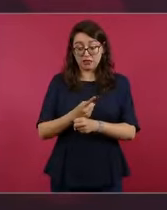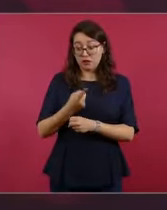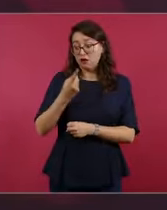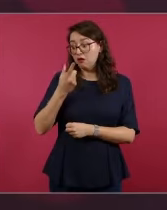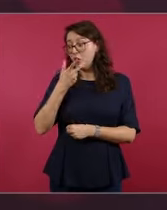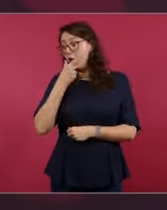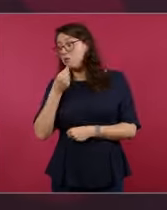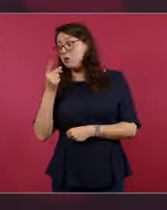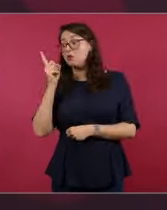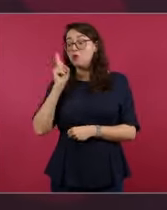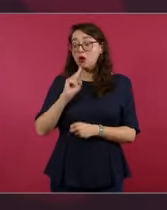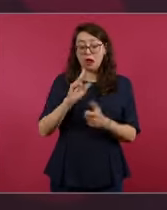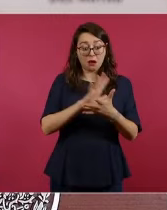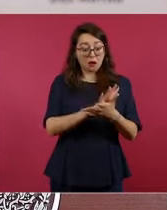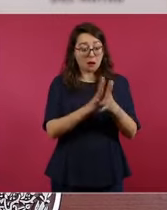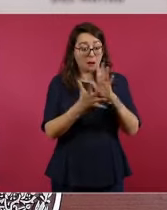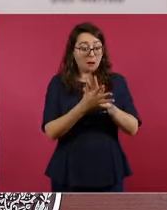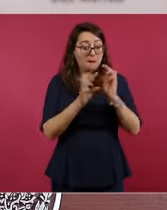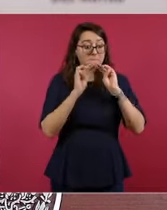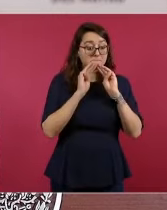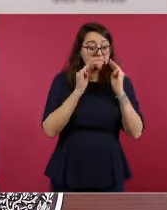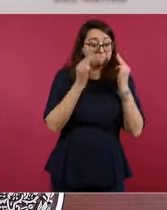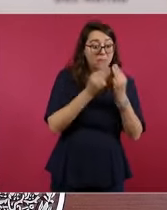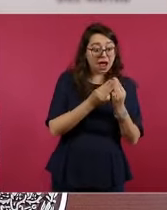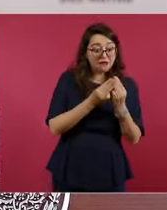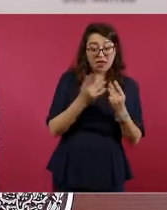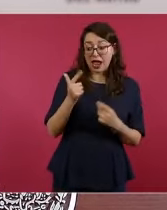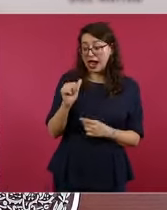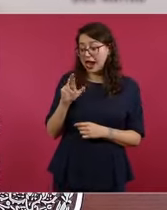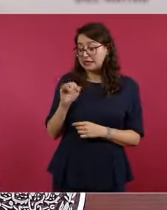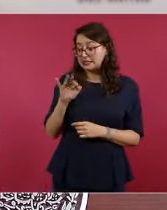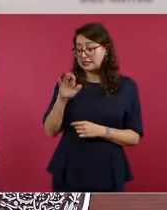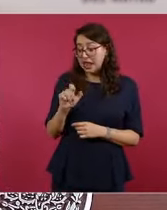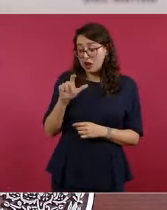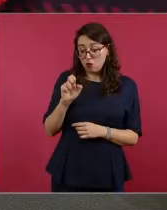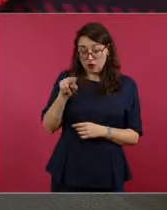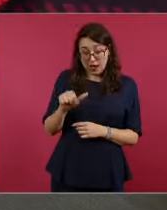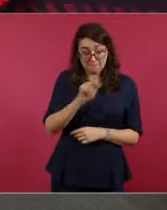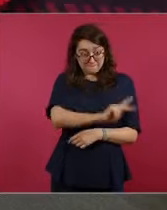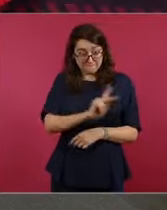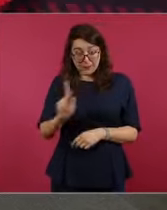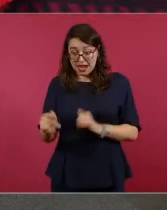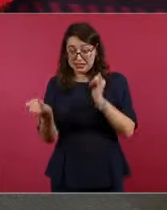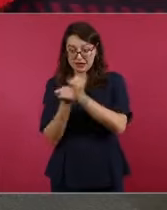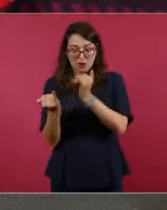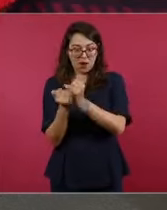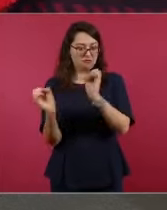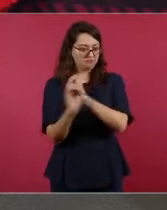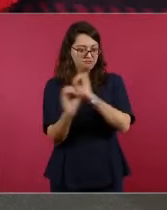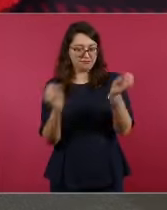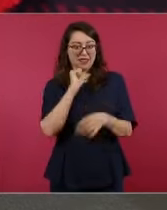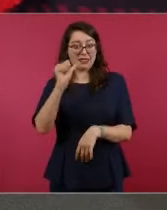y en el universal se callaban.